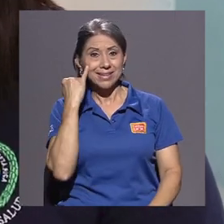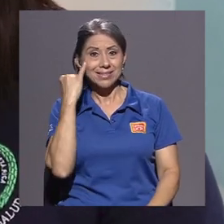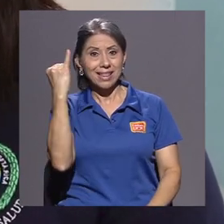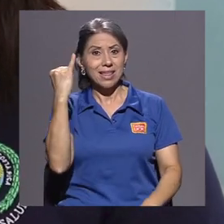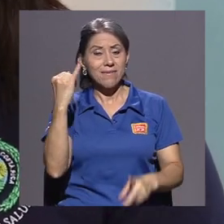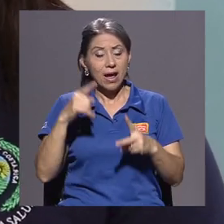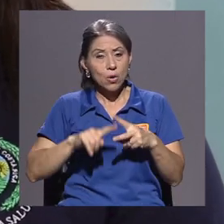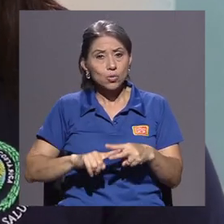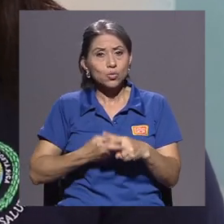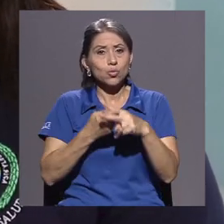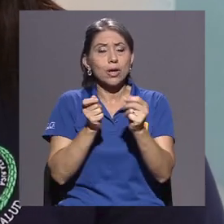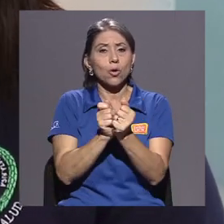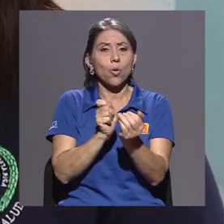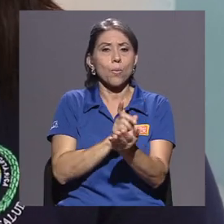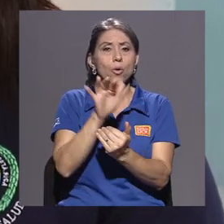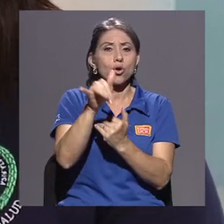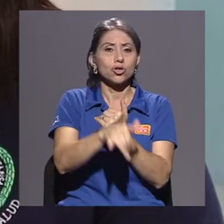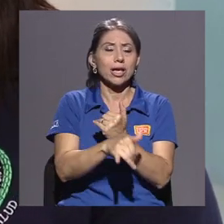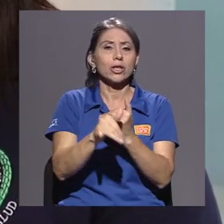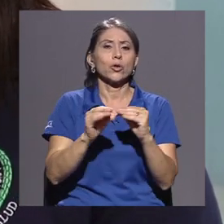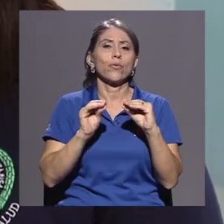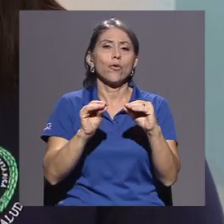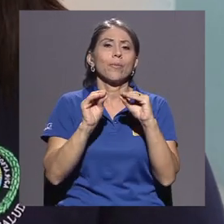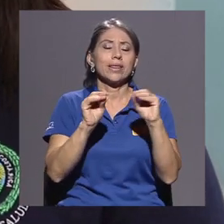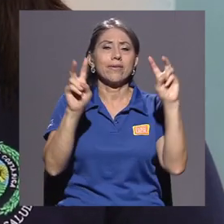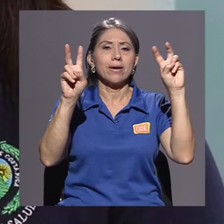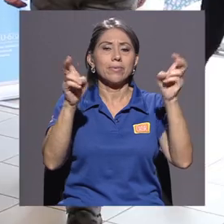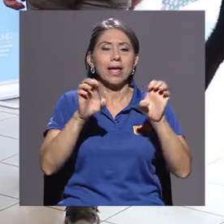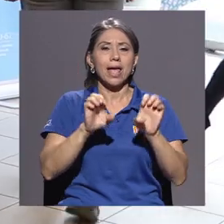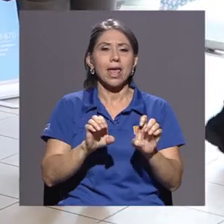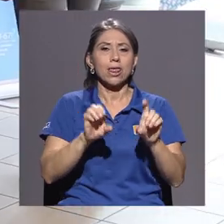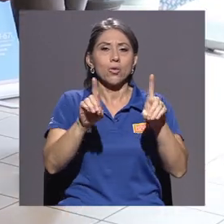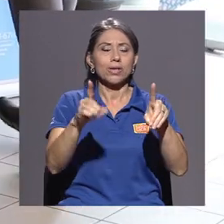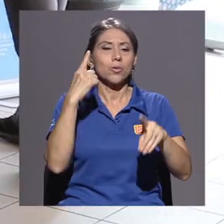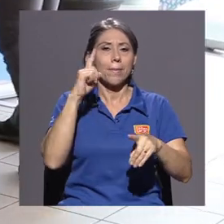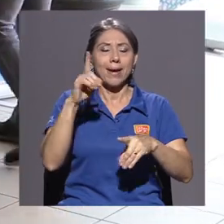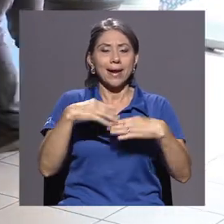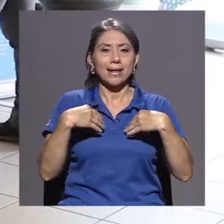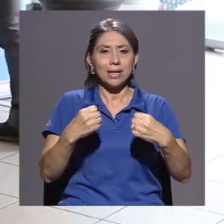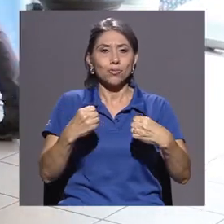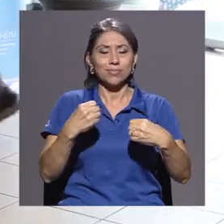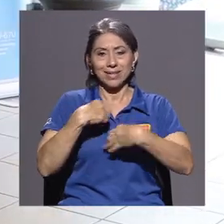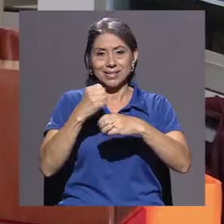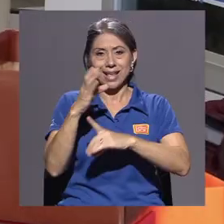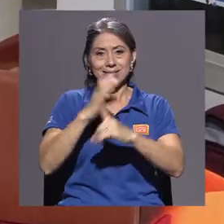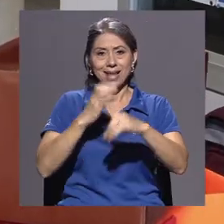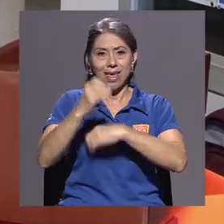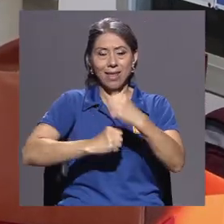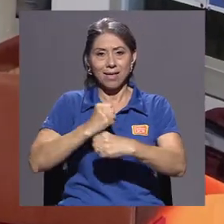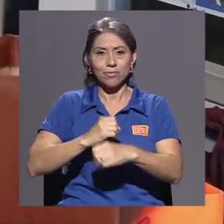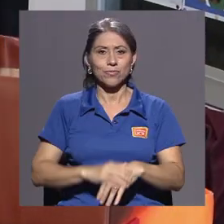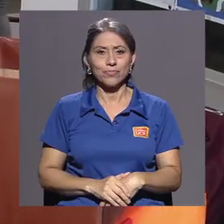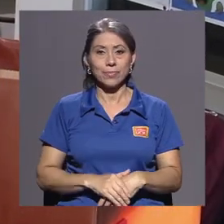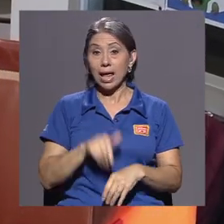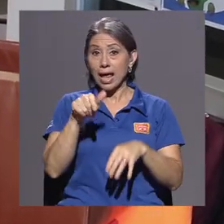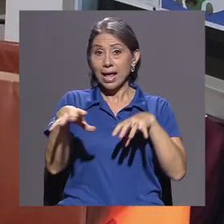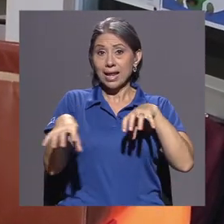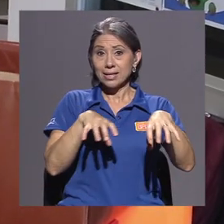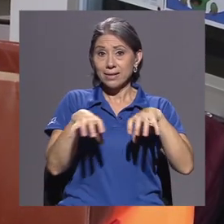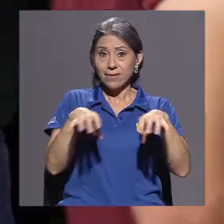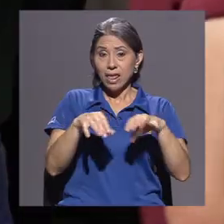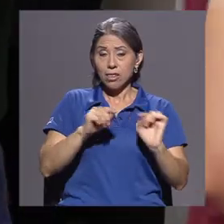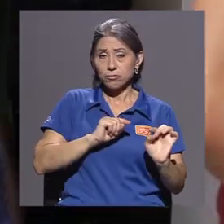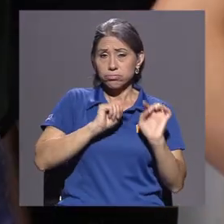surge a partir del proyecto formativo de Educación para la Salud, que es anual. A la actividad